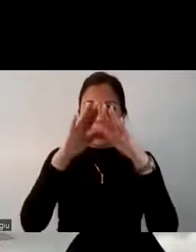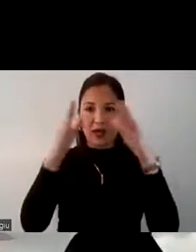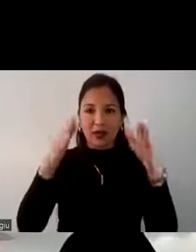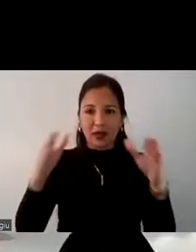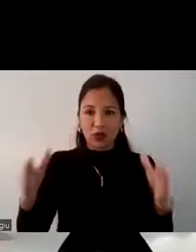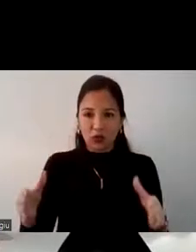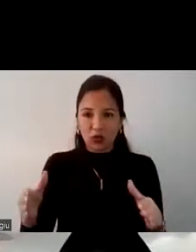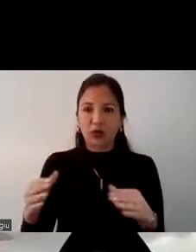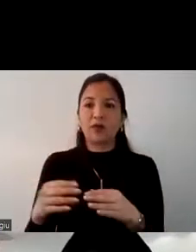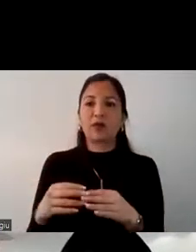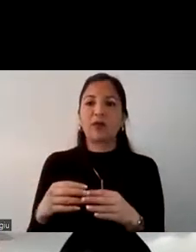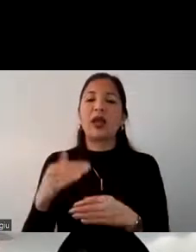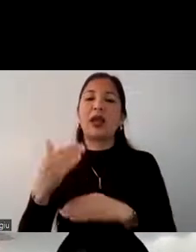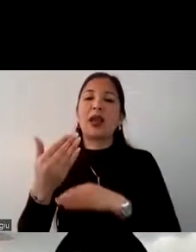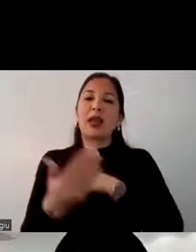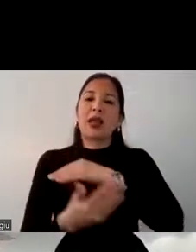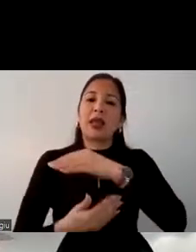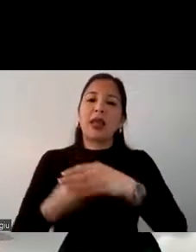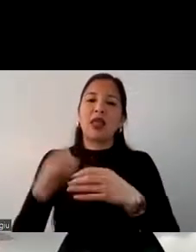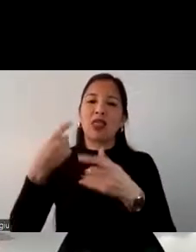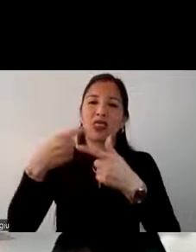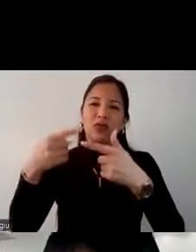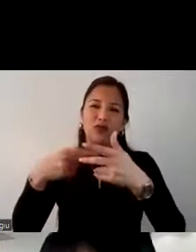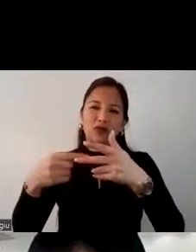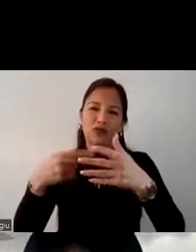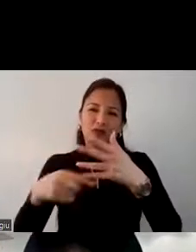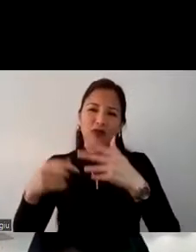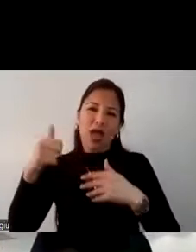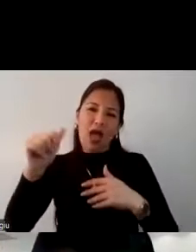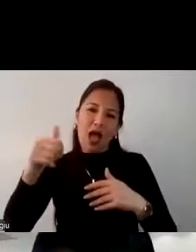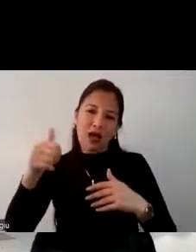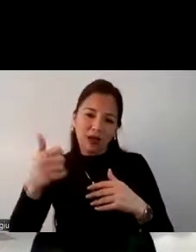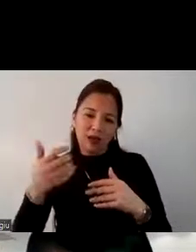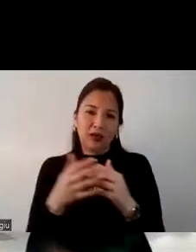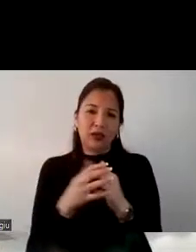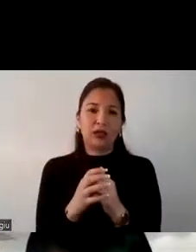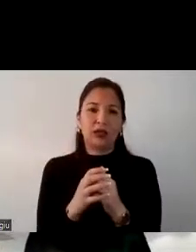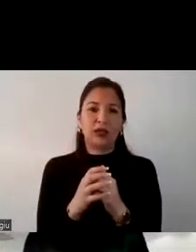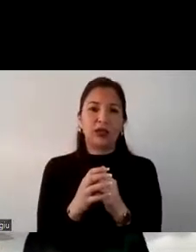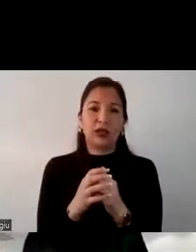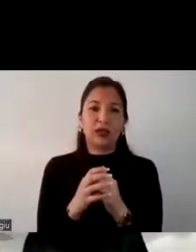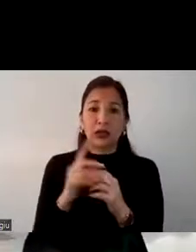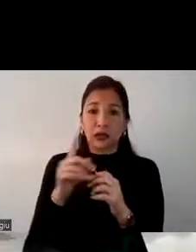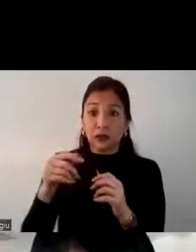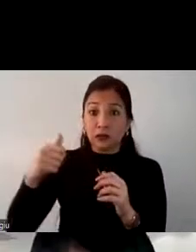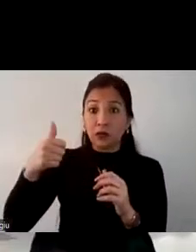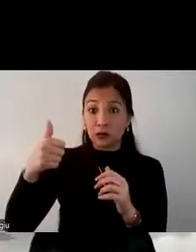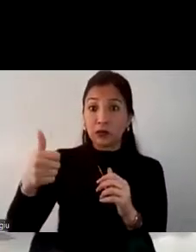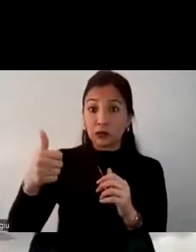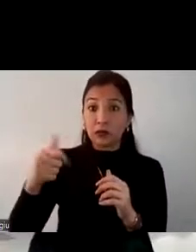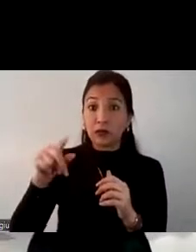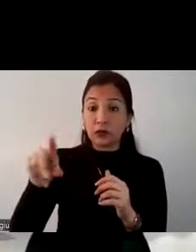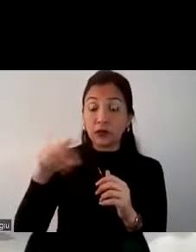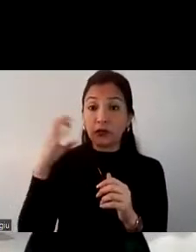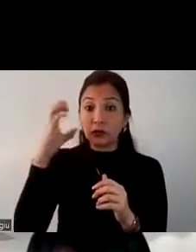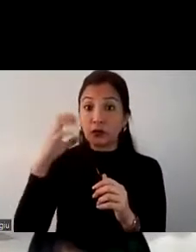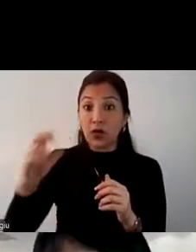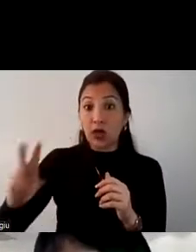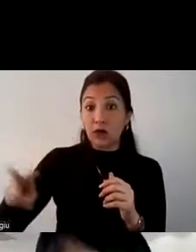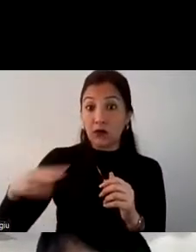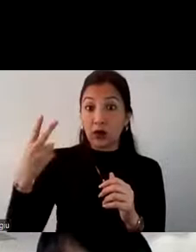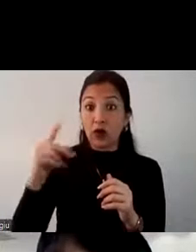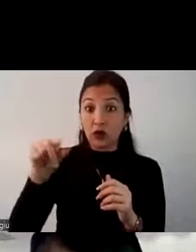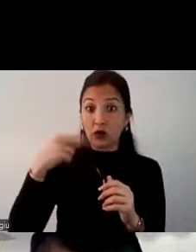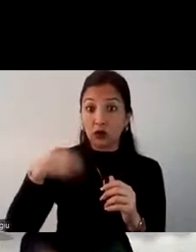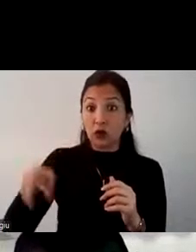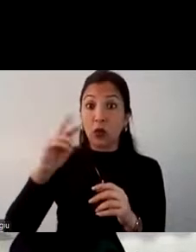cultura la recreación y diversas actividades incluso si se dan cuenta esos aspectos positivos que ellos están valorando de su país